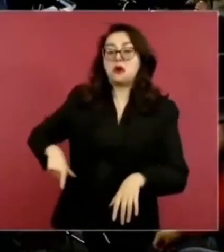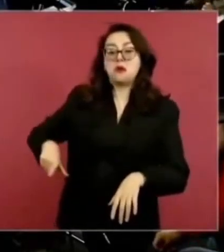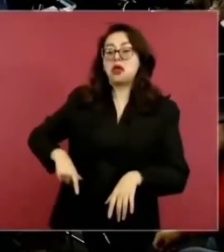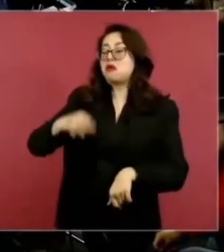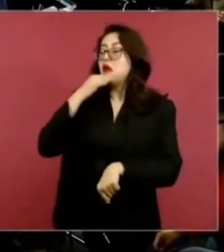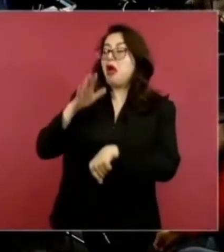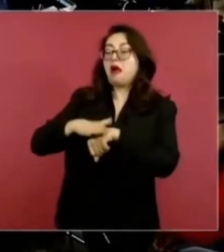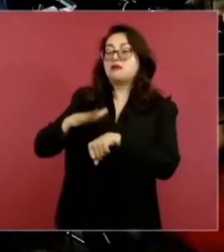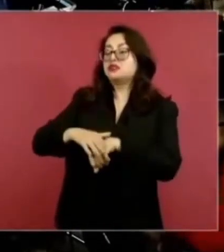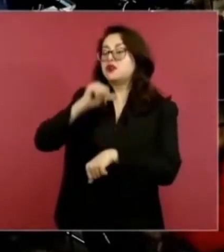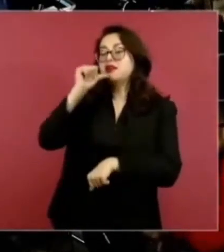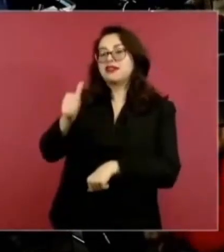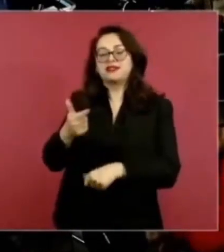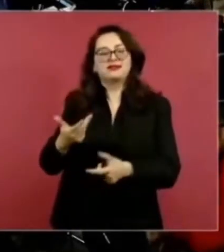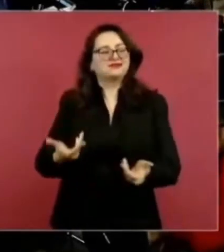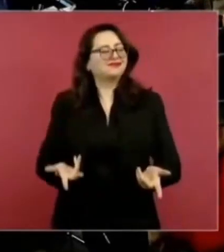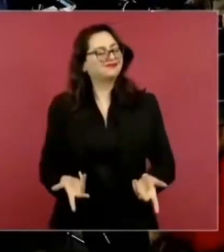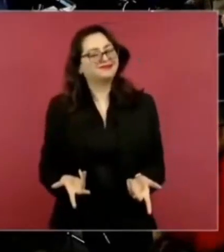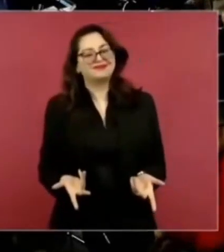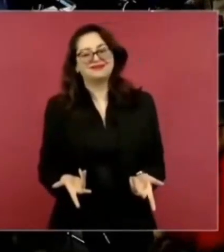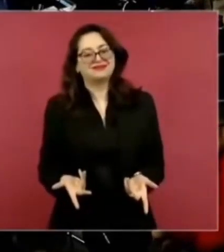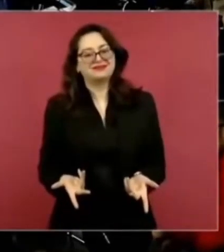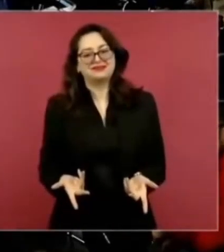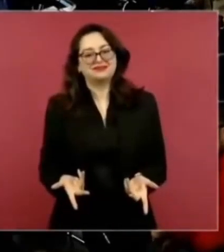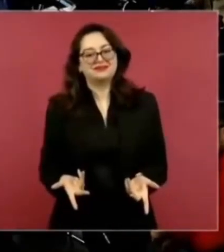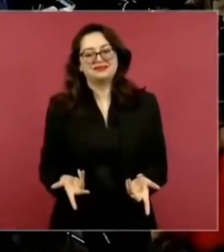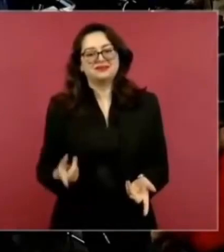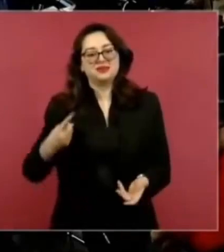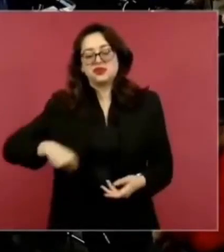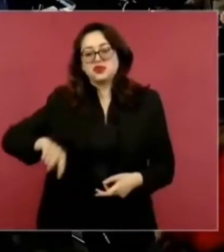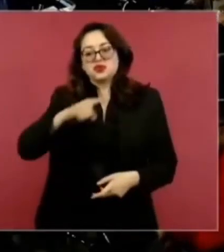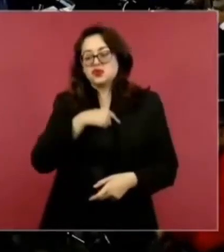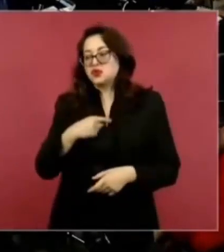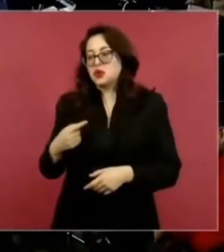la información disponible hasta entonces. Gracias.